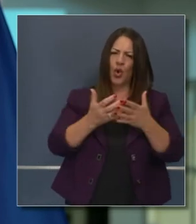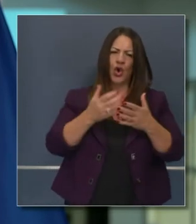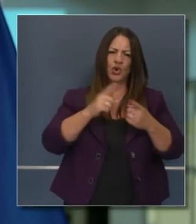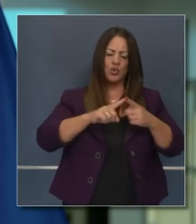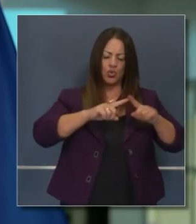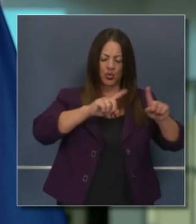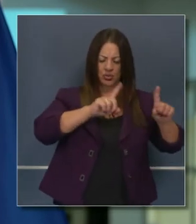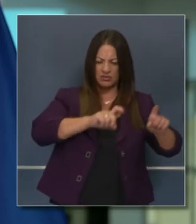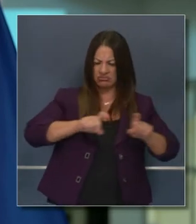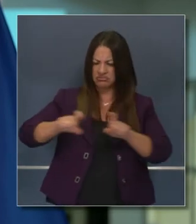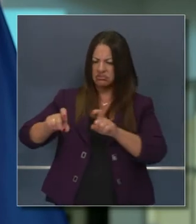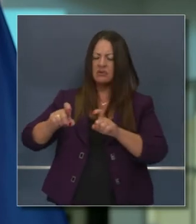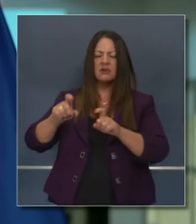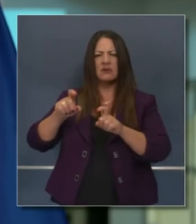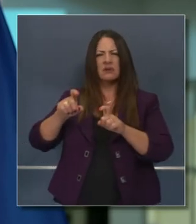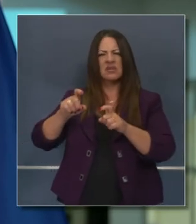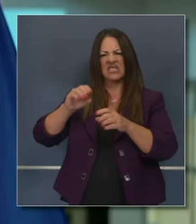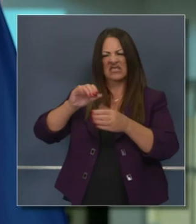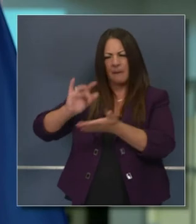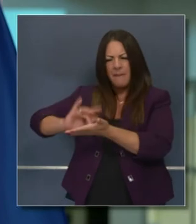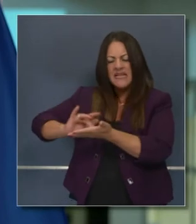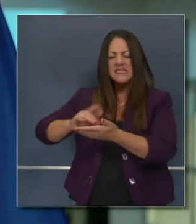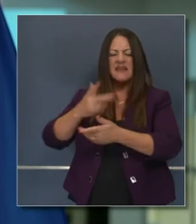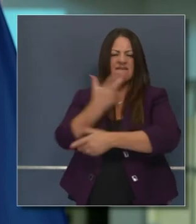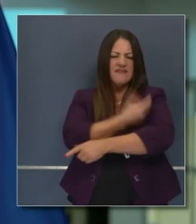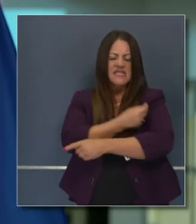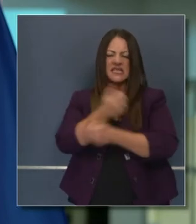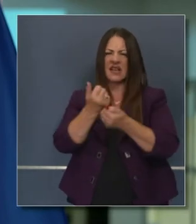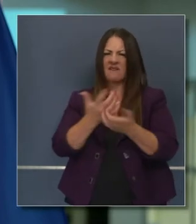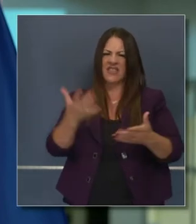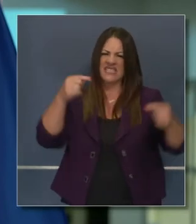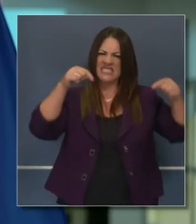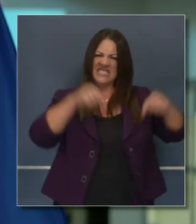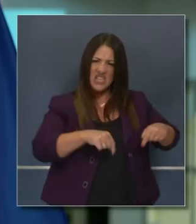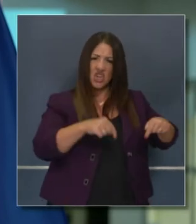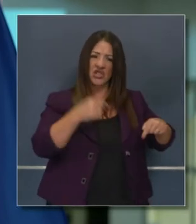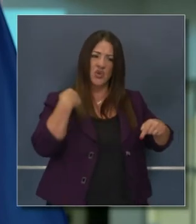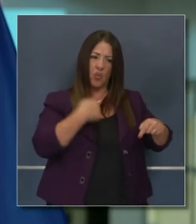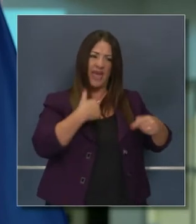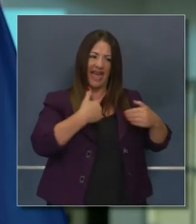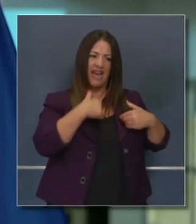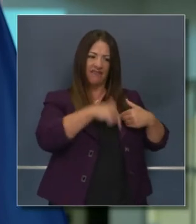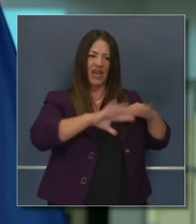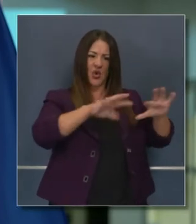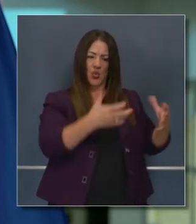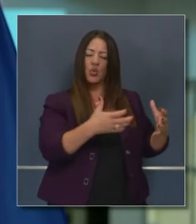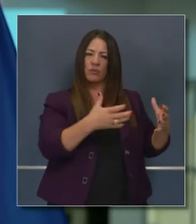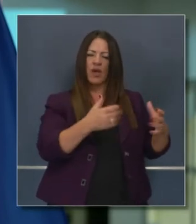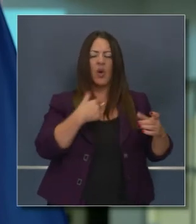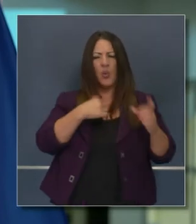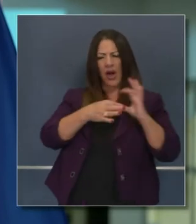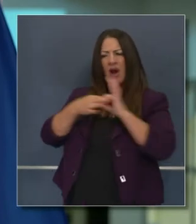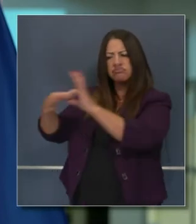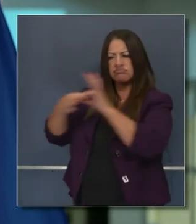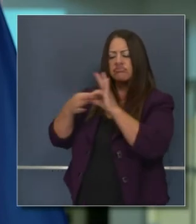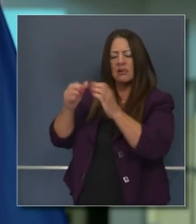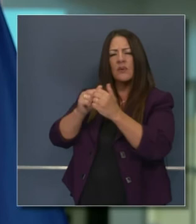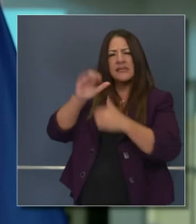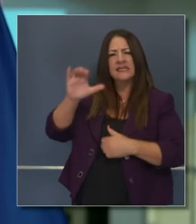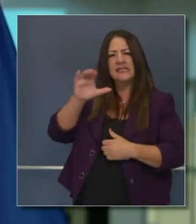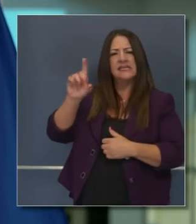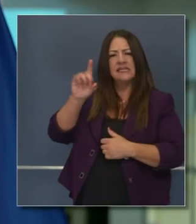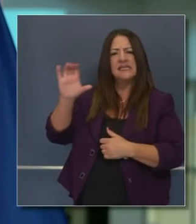del país, expertos en todas estas áreas, si no los aprovecháramos para su consejo. Trabajamos